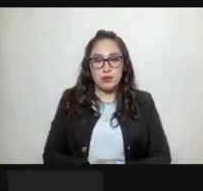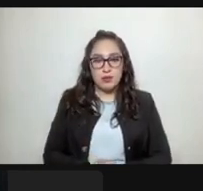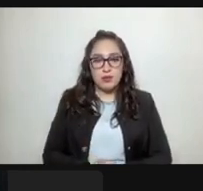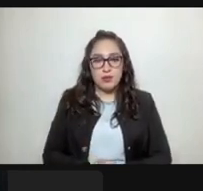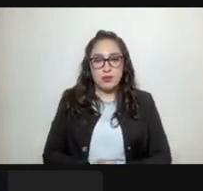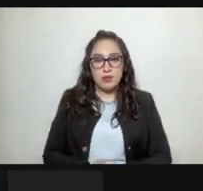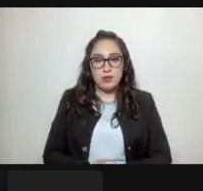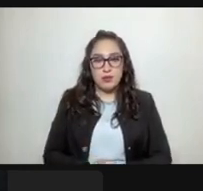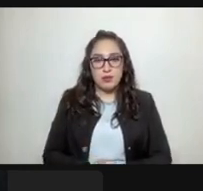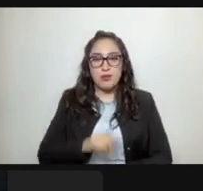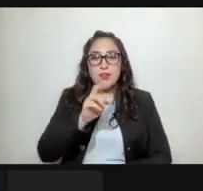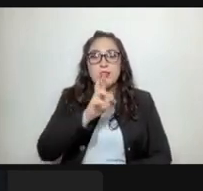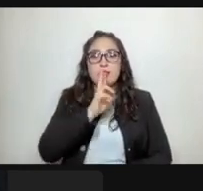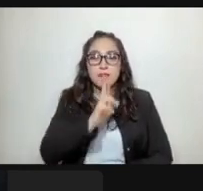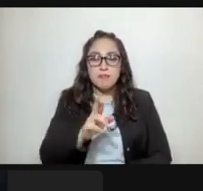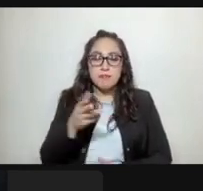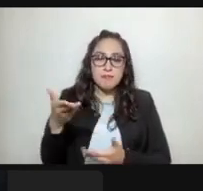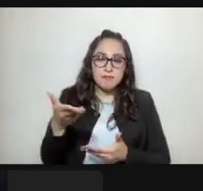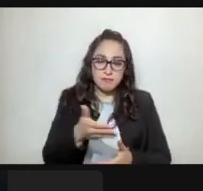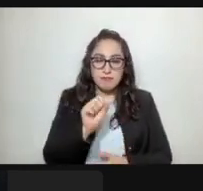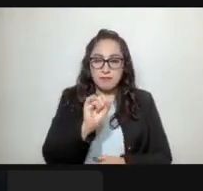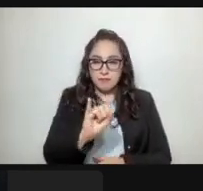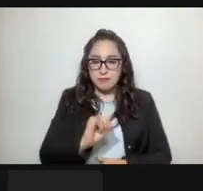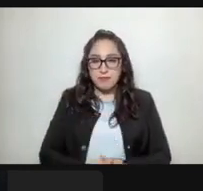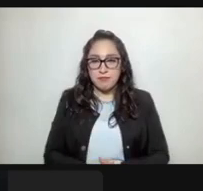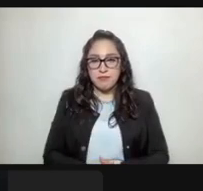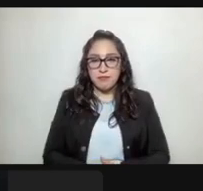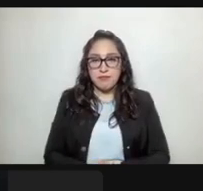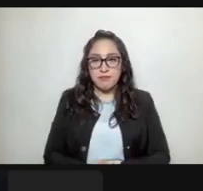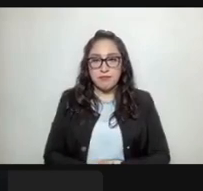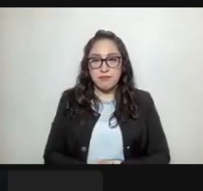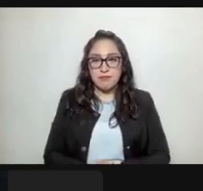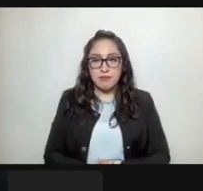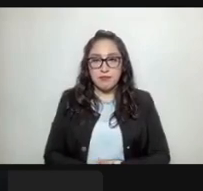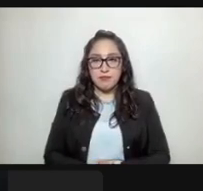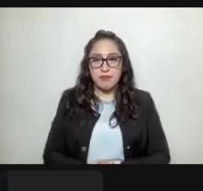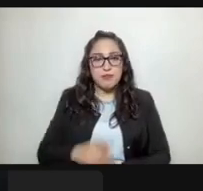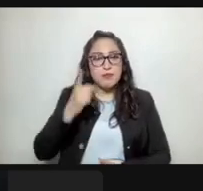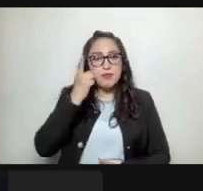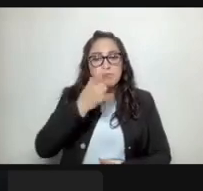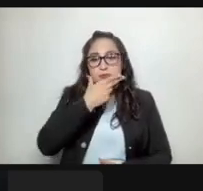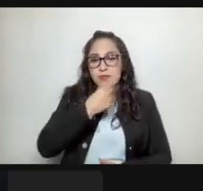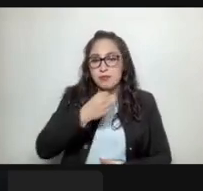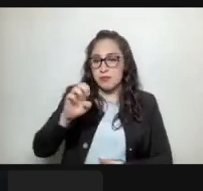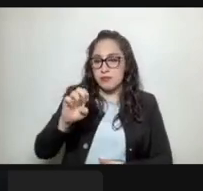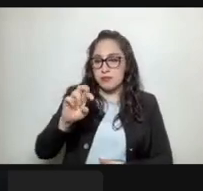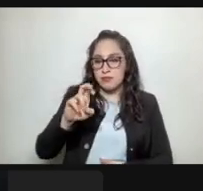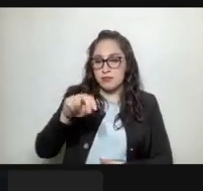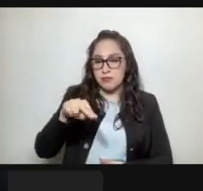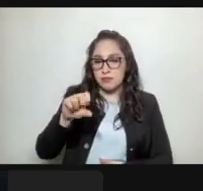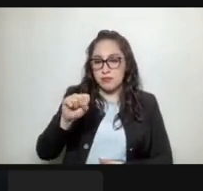Valeria Cruz presente. Gracias, diputada. Diputado Ernesto Alarcón, Jiménez.